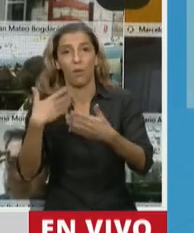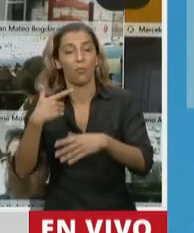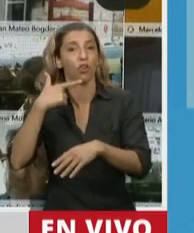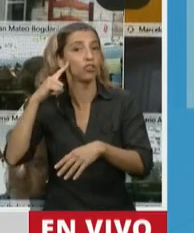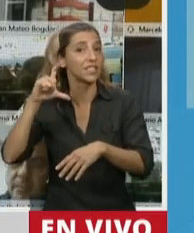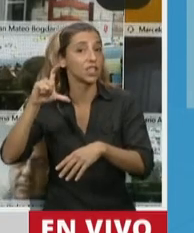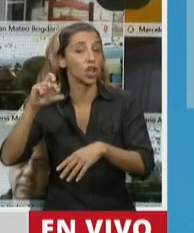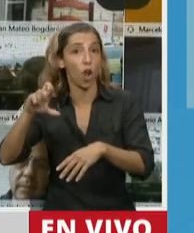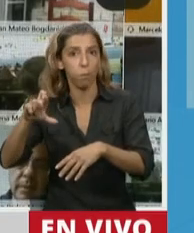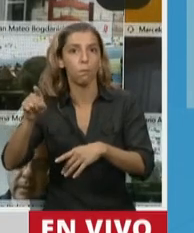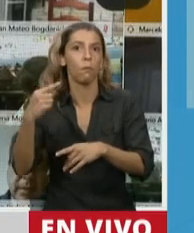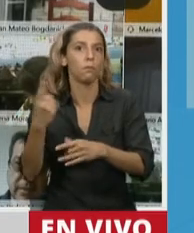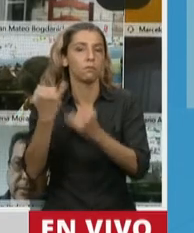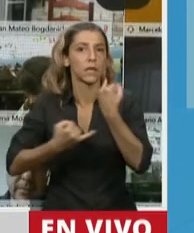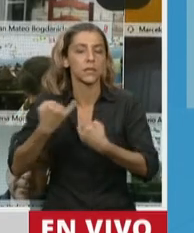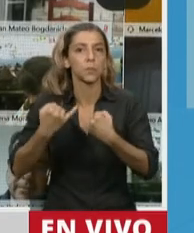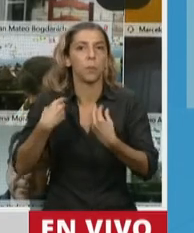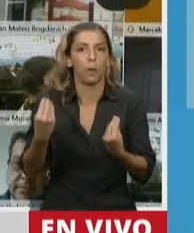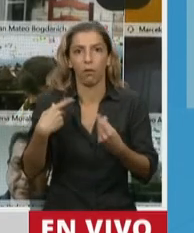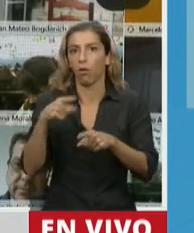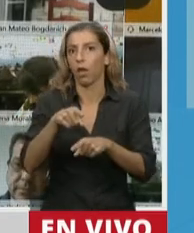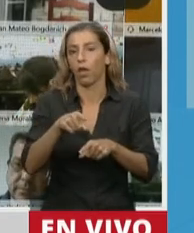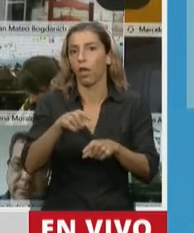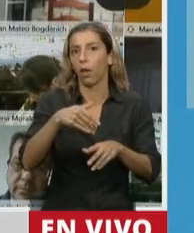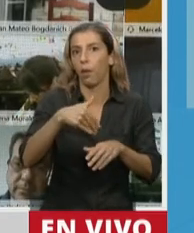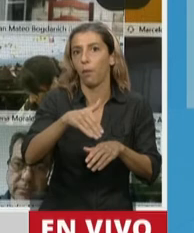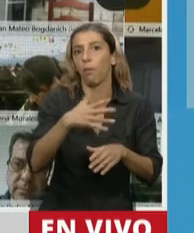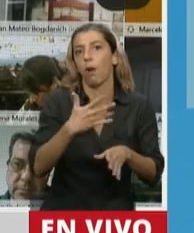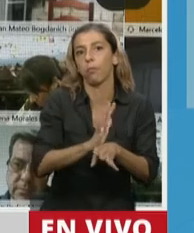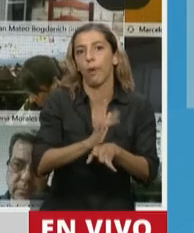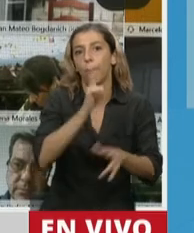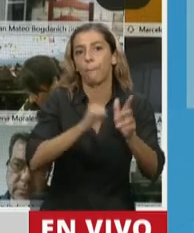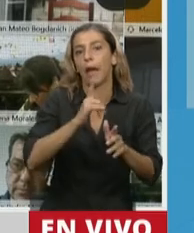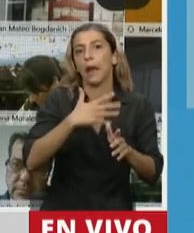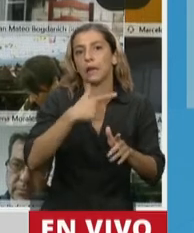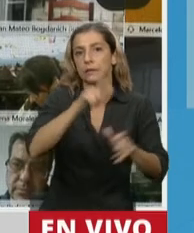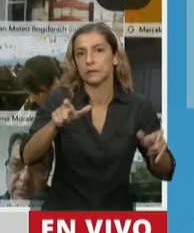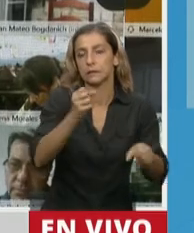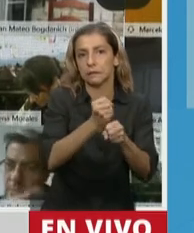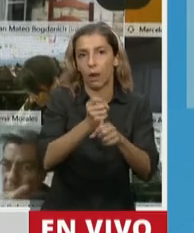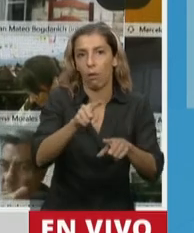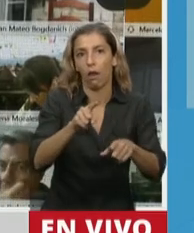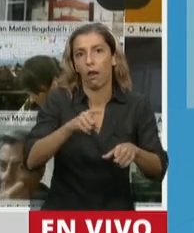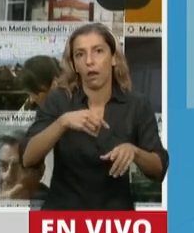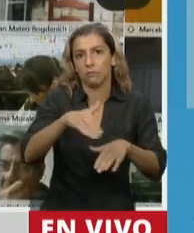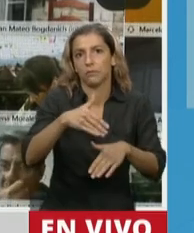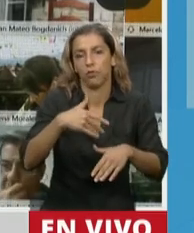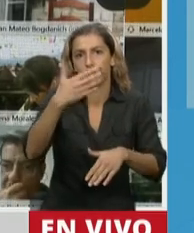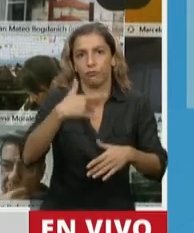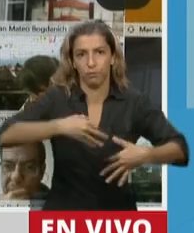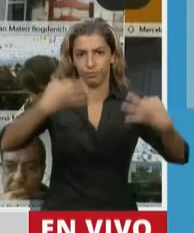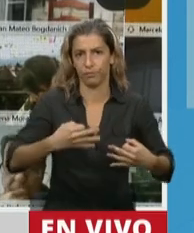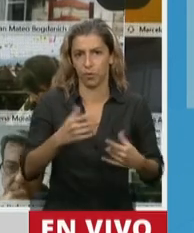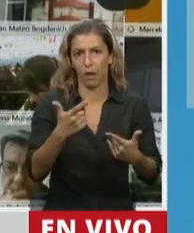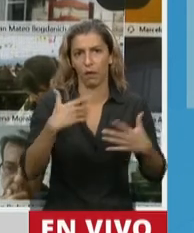precarización o a esta profundización de la precarización laboral. Por eso quería aclarar que para nada nos oponemos a la telemedicina. Muchas gracias.